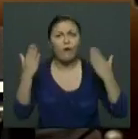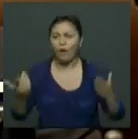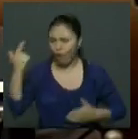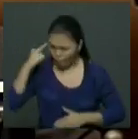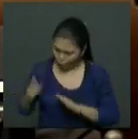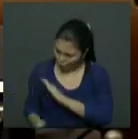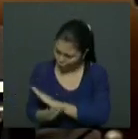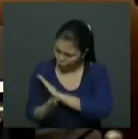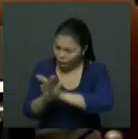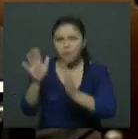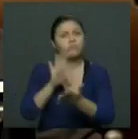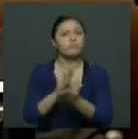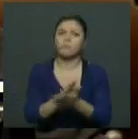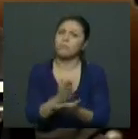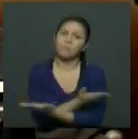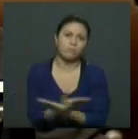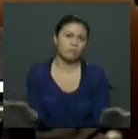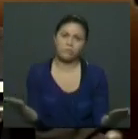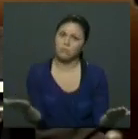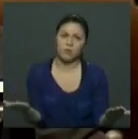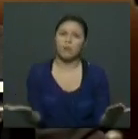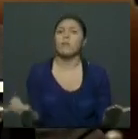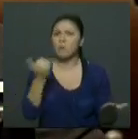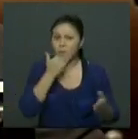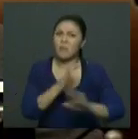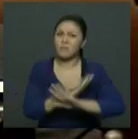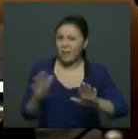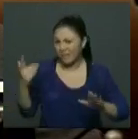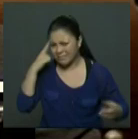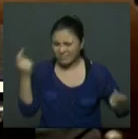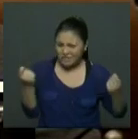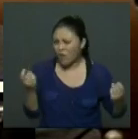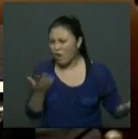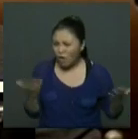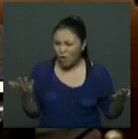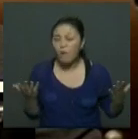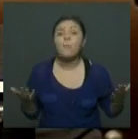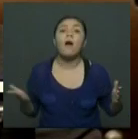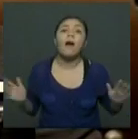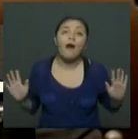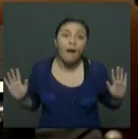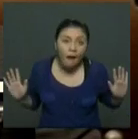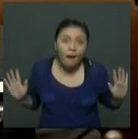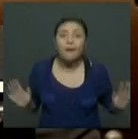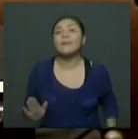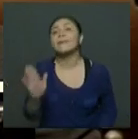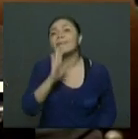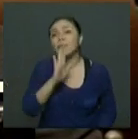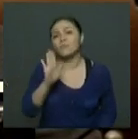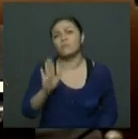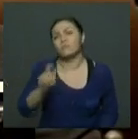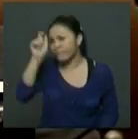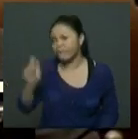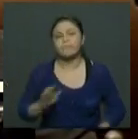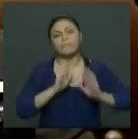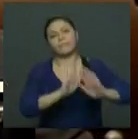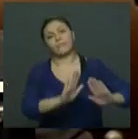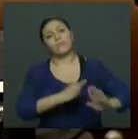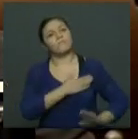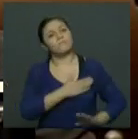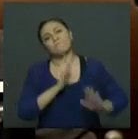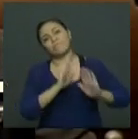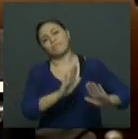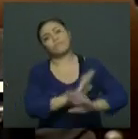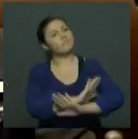Gobierno Nacional avancen en la salida negociada, en la negociación que tendrían que emprender para ponerle fin a esta cruenta guerra entre